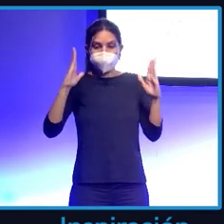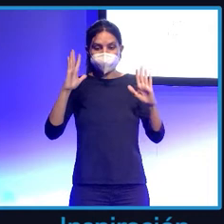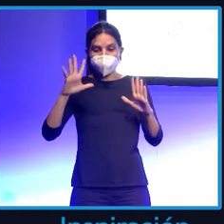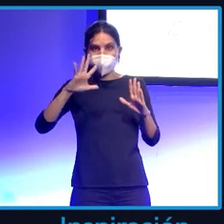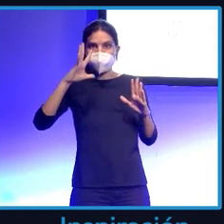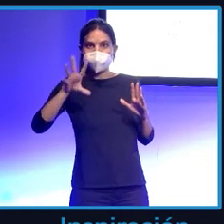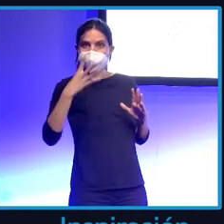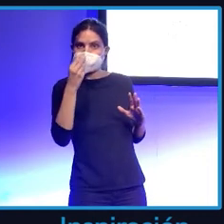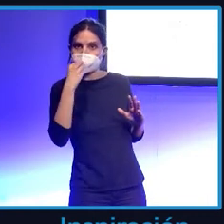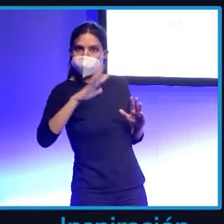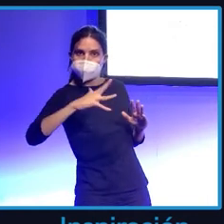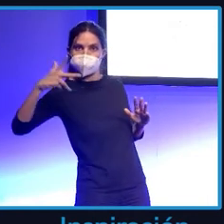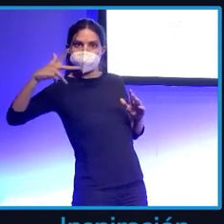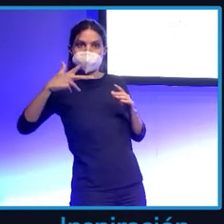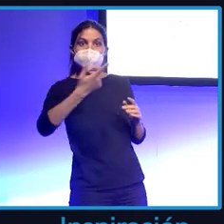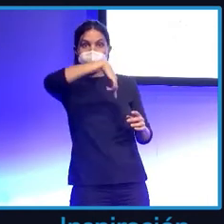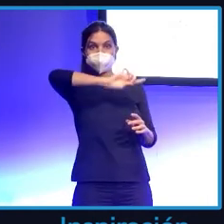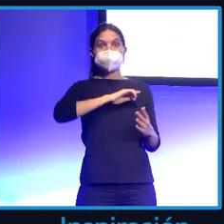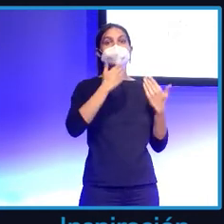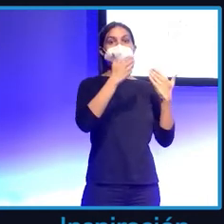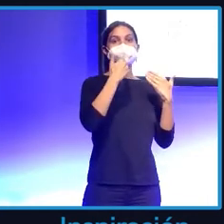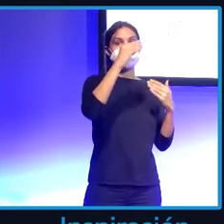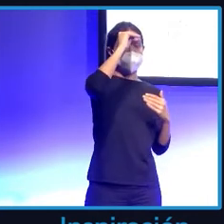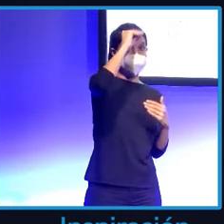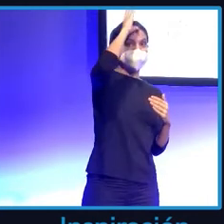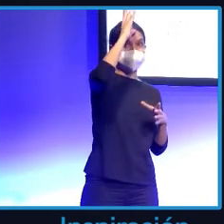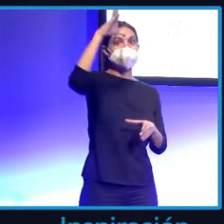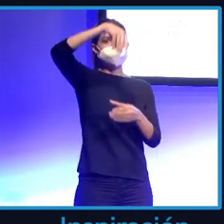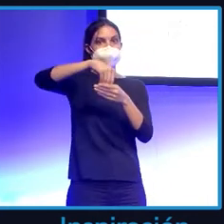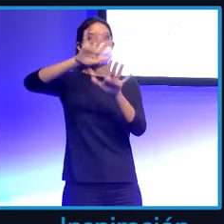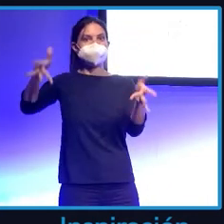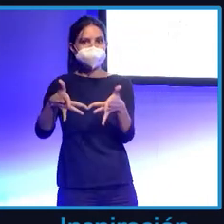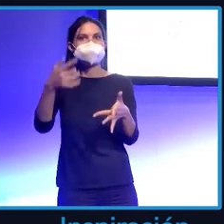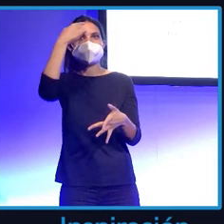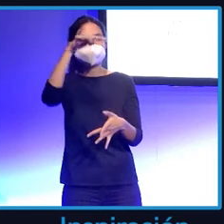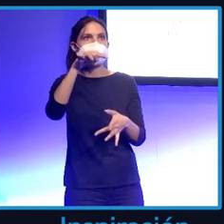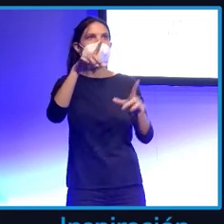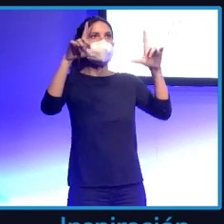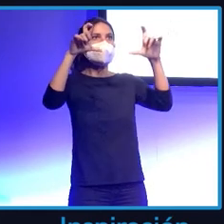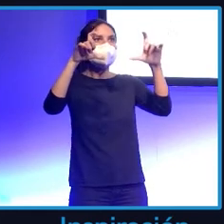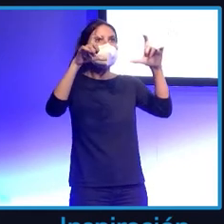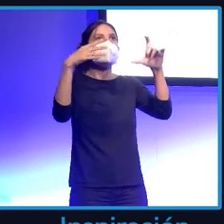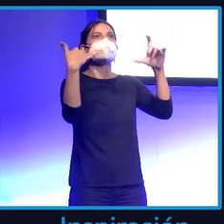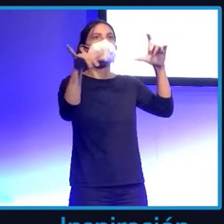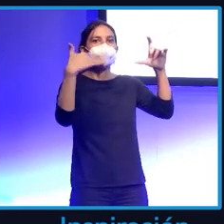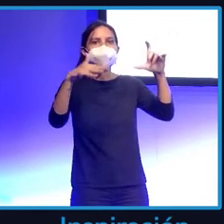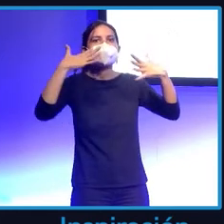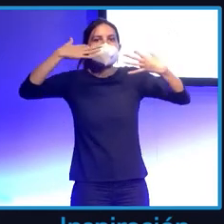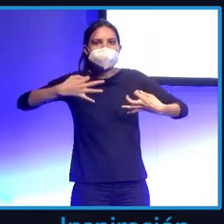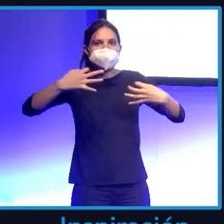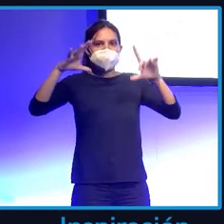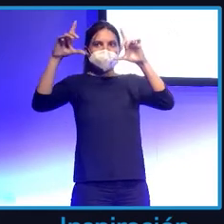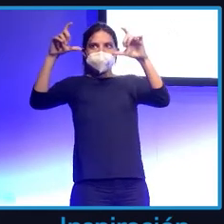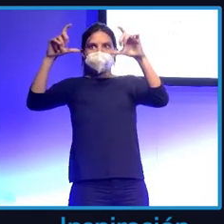Entonces nosotros a través de inteligencia aplicada a Internet vamos a identificar dónde está ubicado esa foto a través de